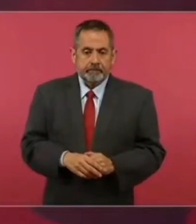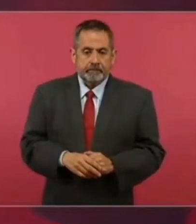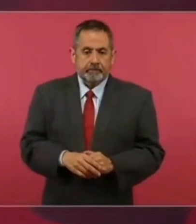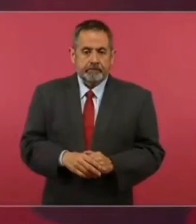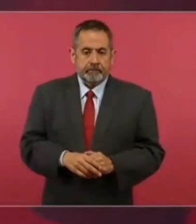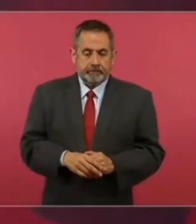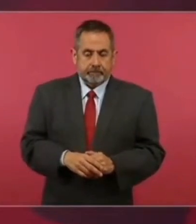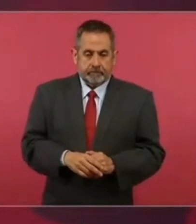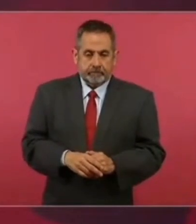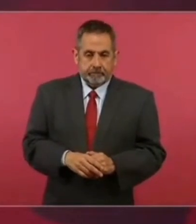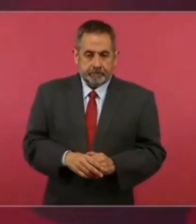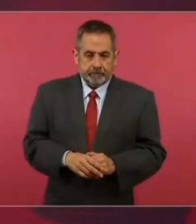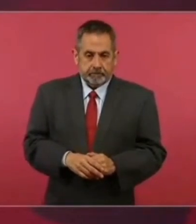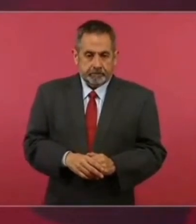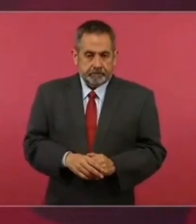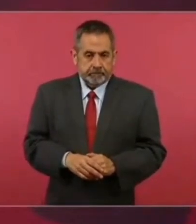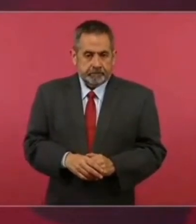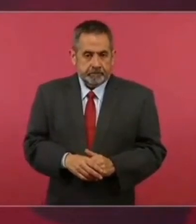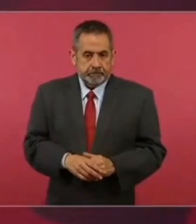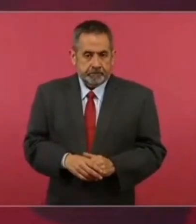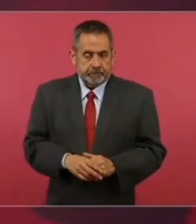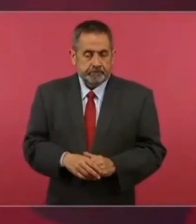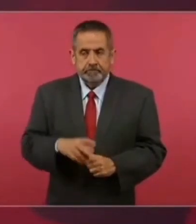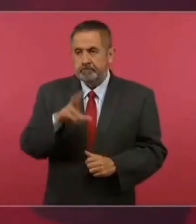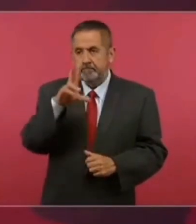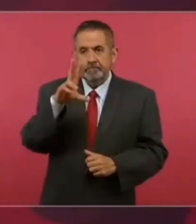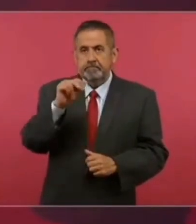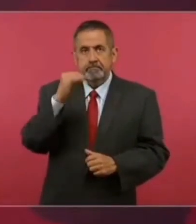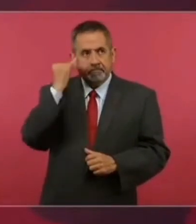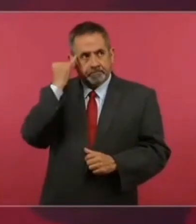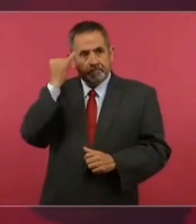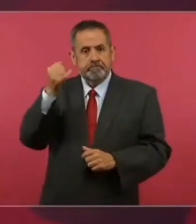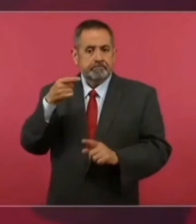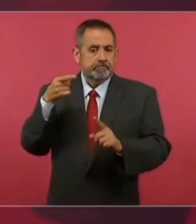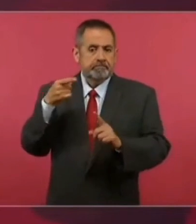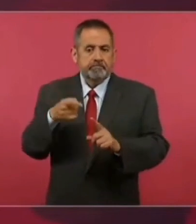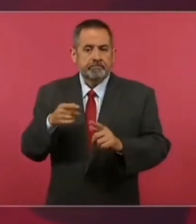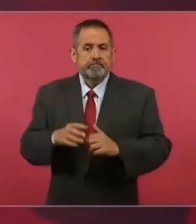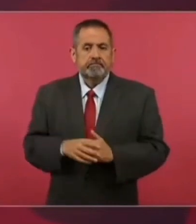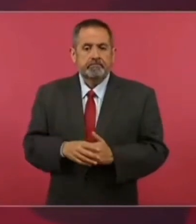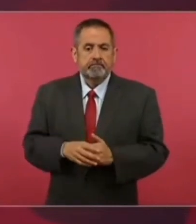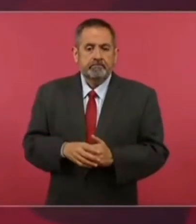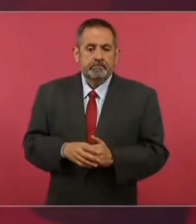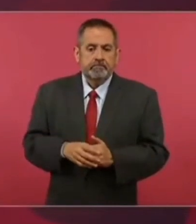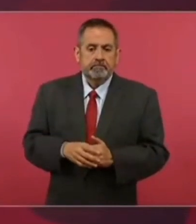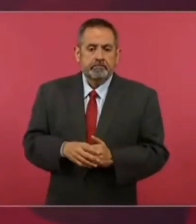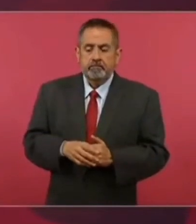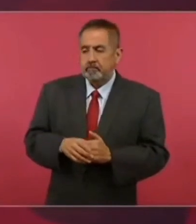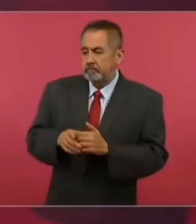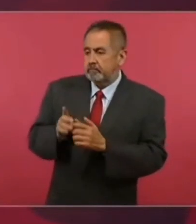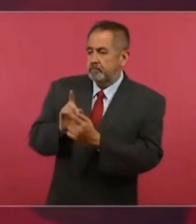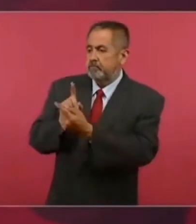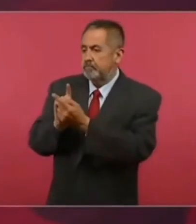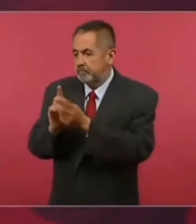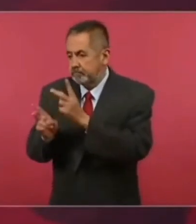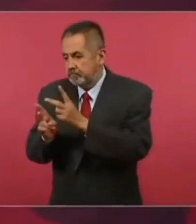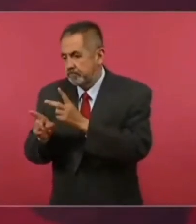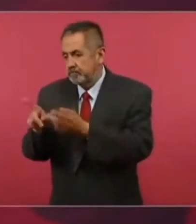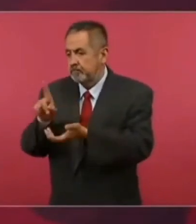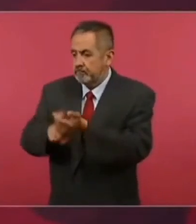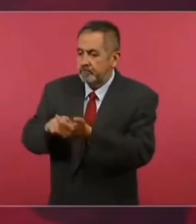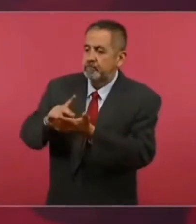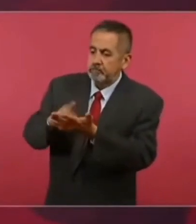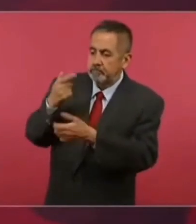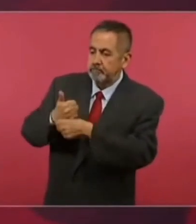No se trata de hacer daño a nadie, al